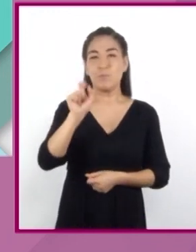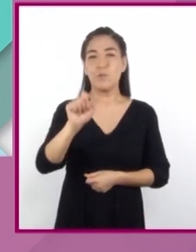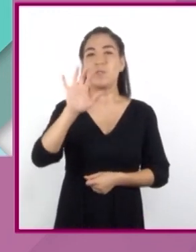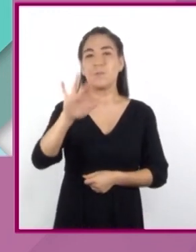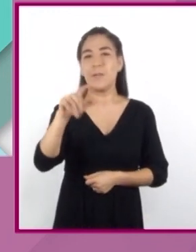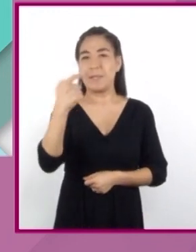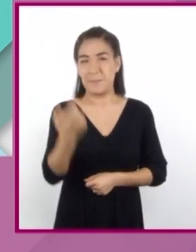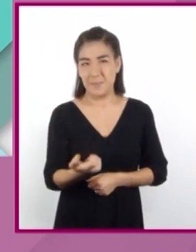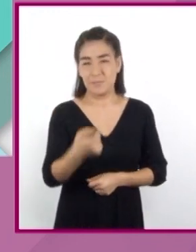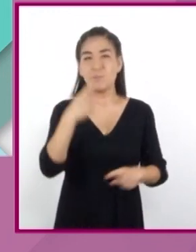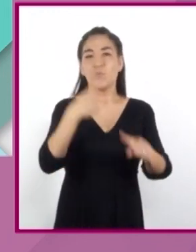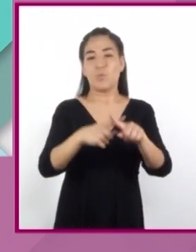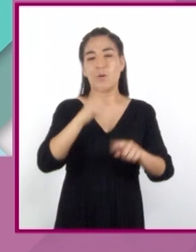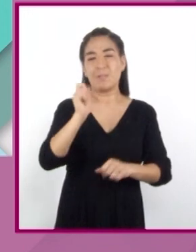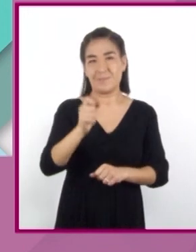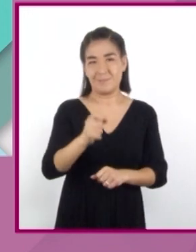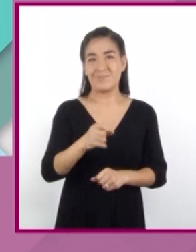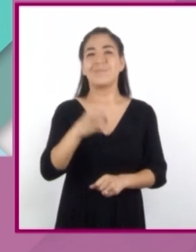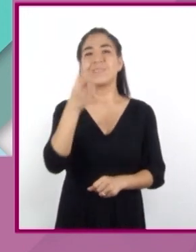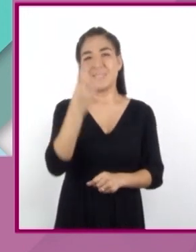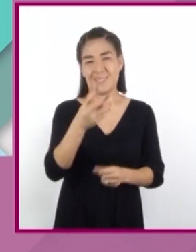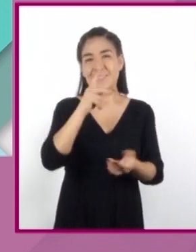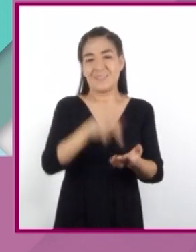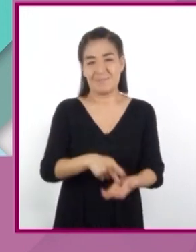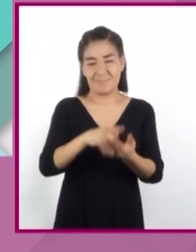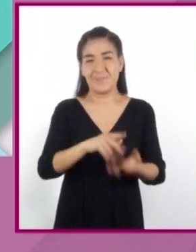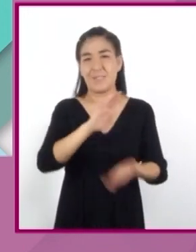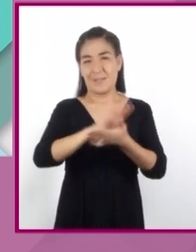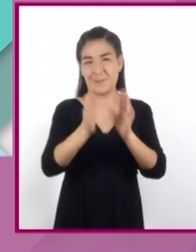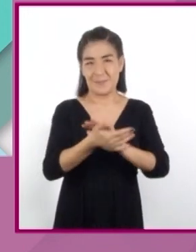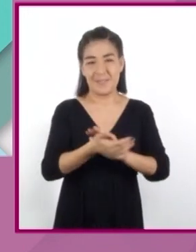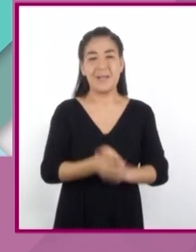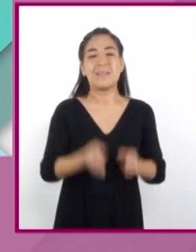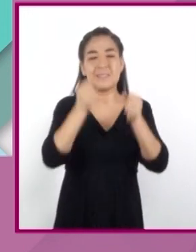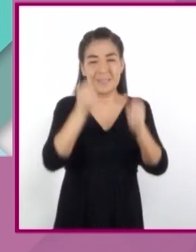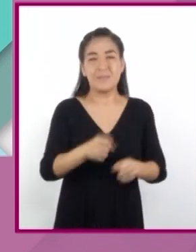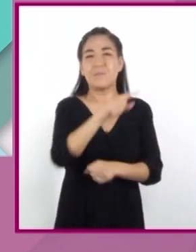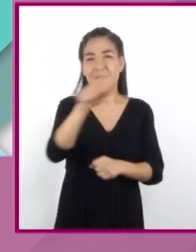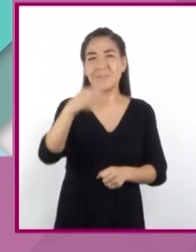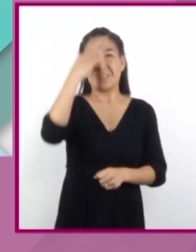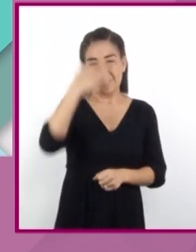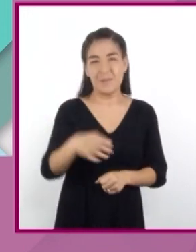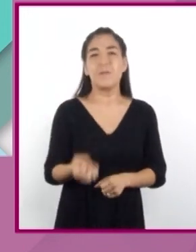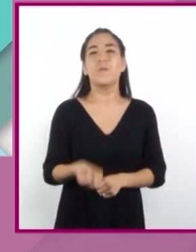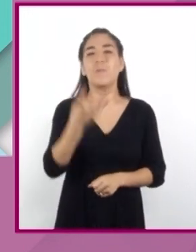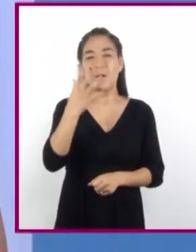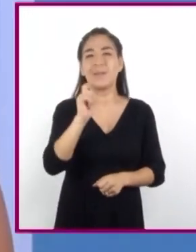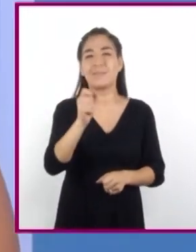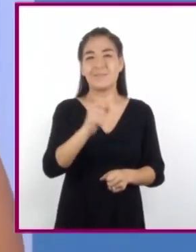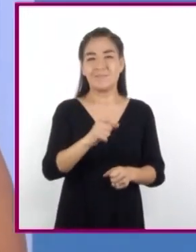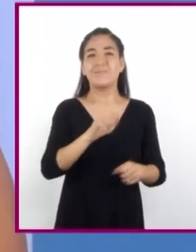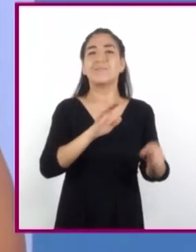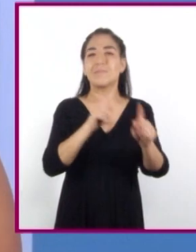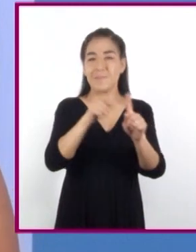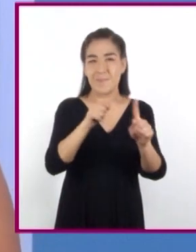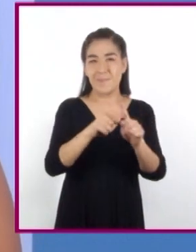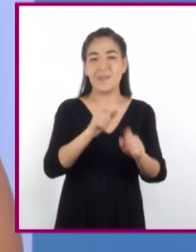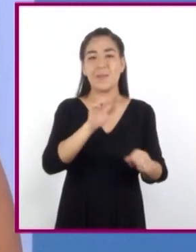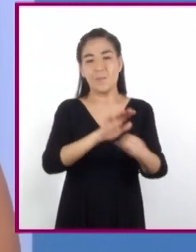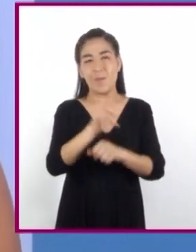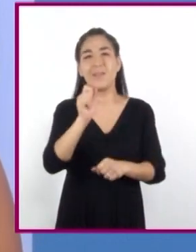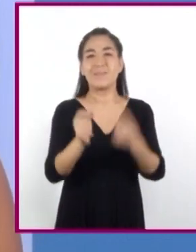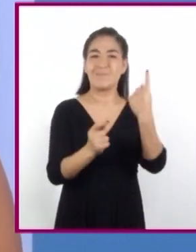pesos por 3 kilogramos de tortillas. Seguramente ya saben cuál es la variable independiente y la variable